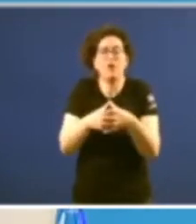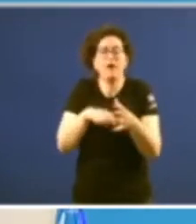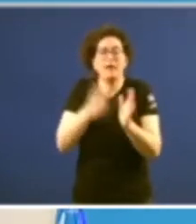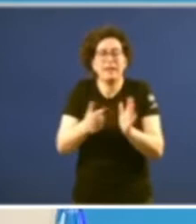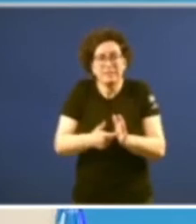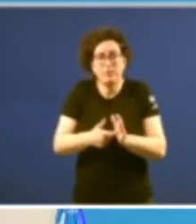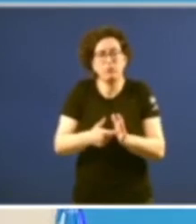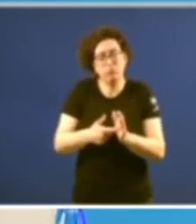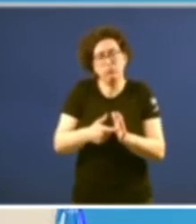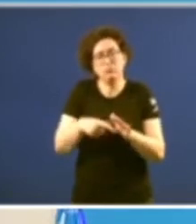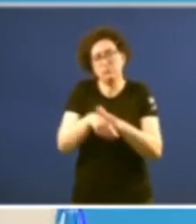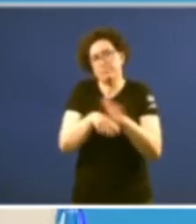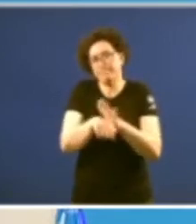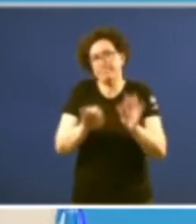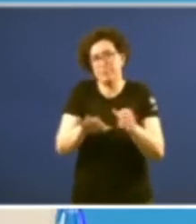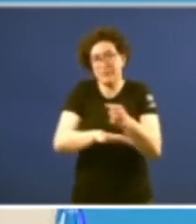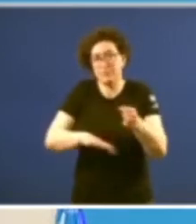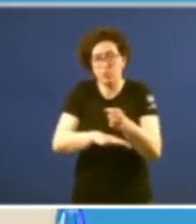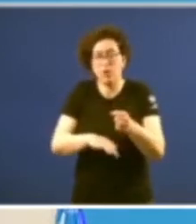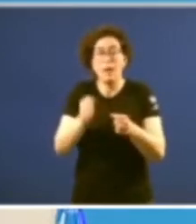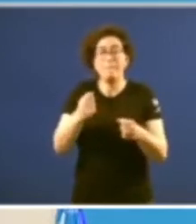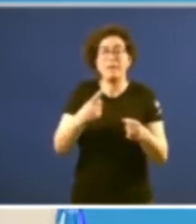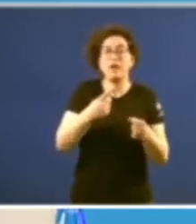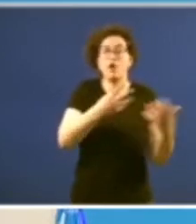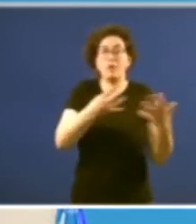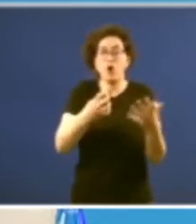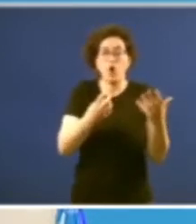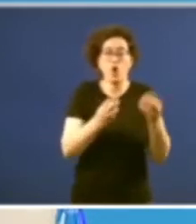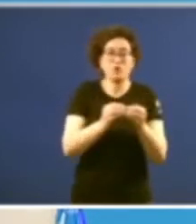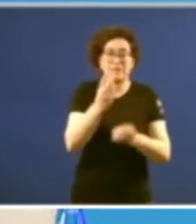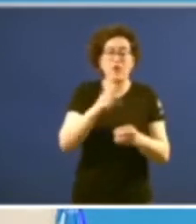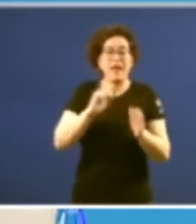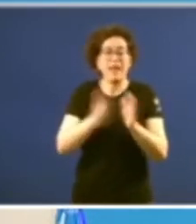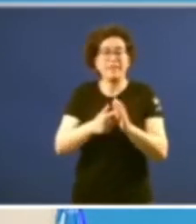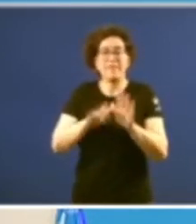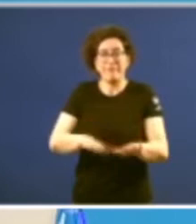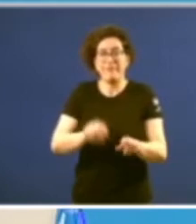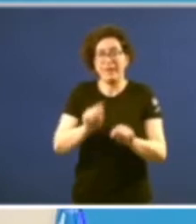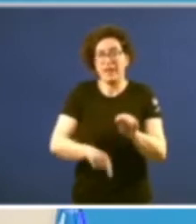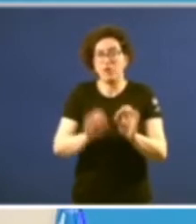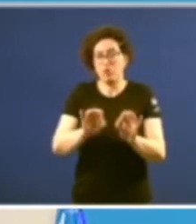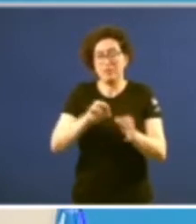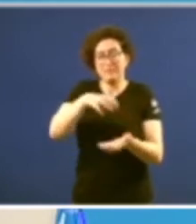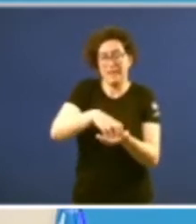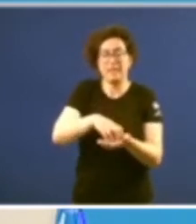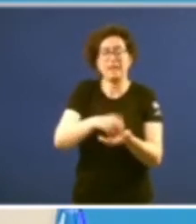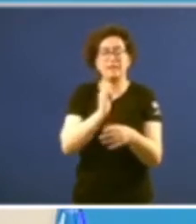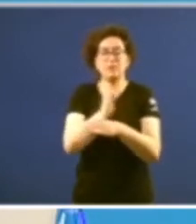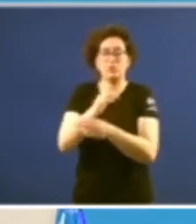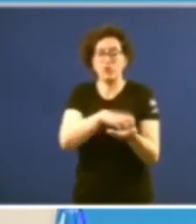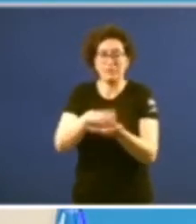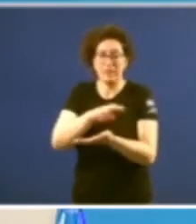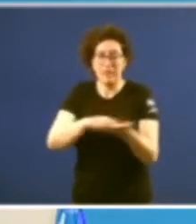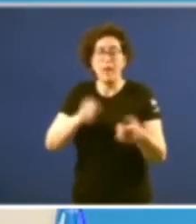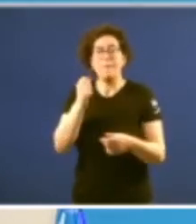básico estas normas serían en 1982 la ley de fijación de la sede de las instituciones de Galicia en 1983